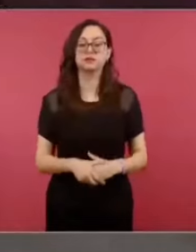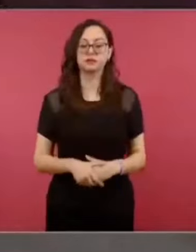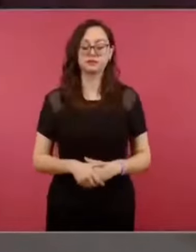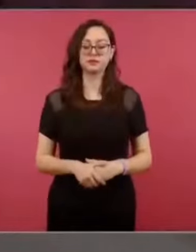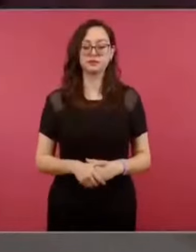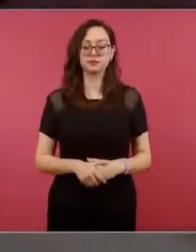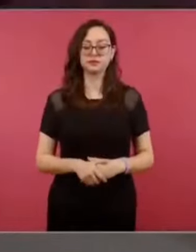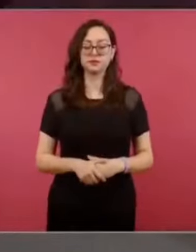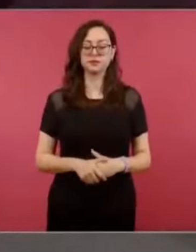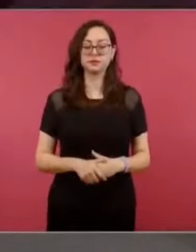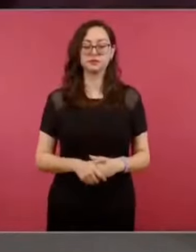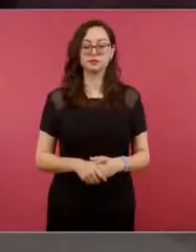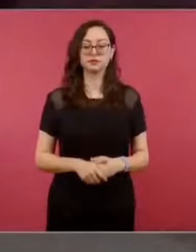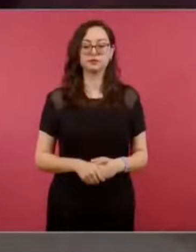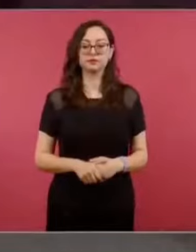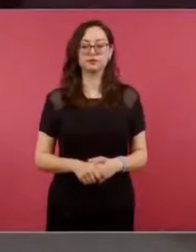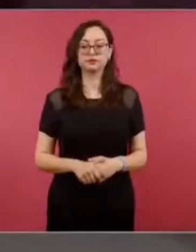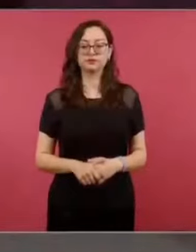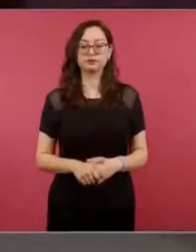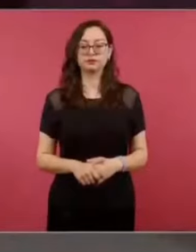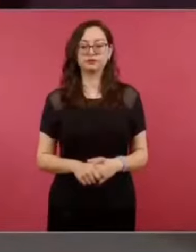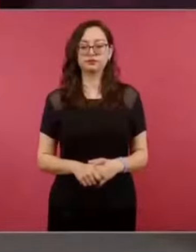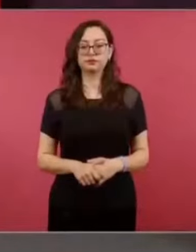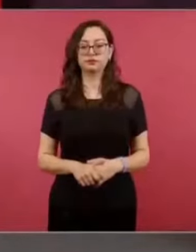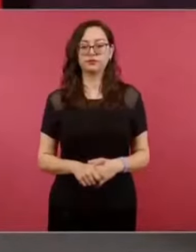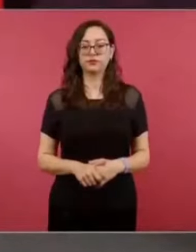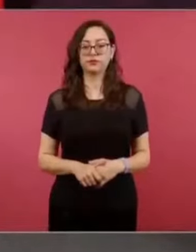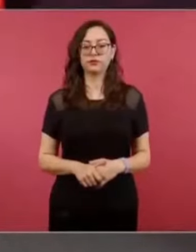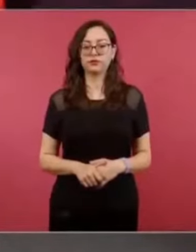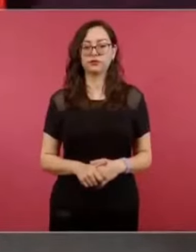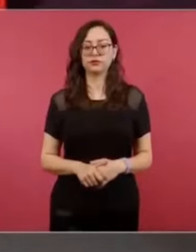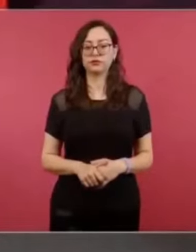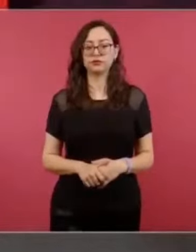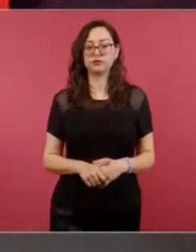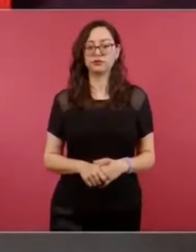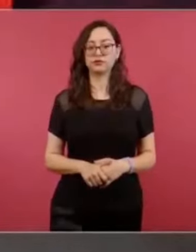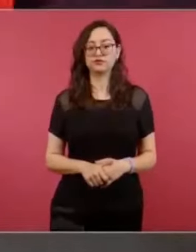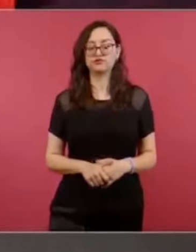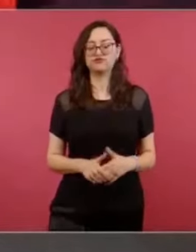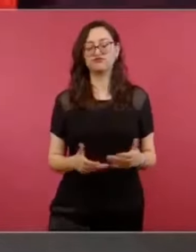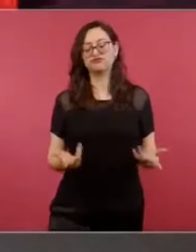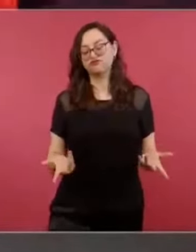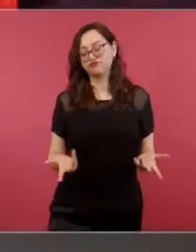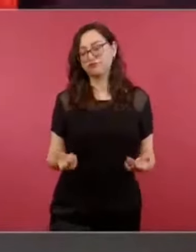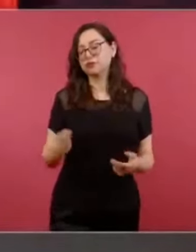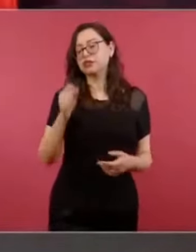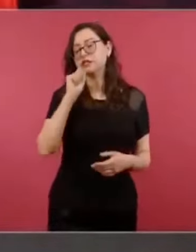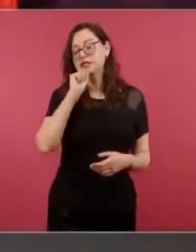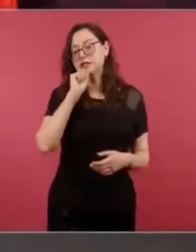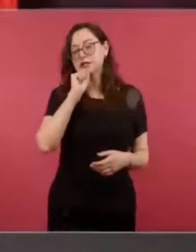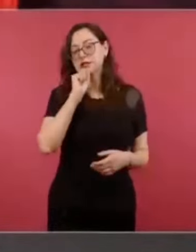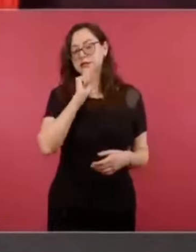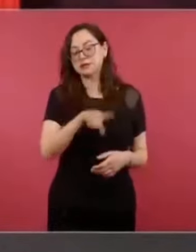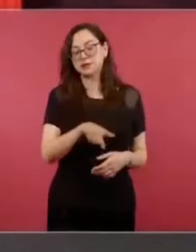Lo mismo, eso no lo puedo comentar. Pero si